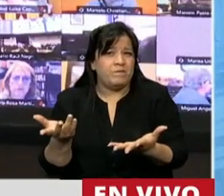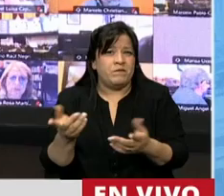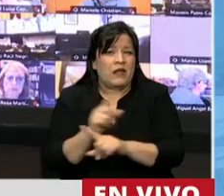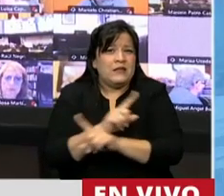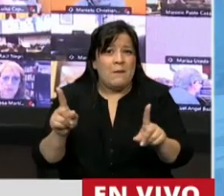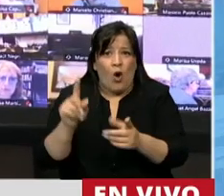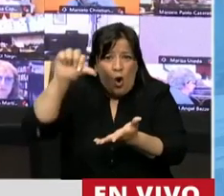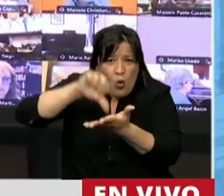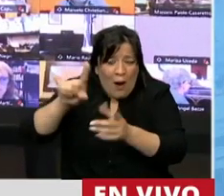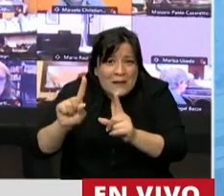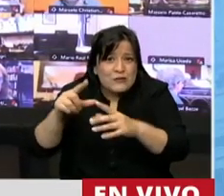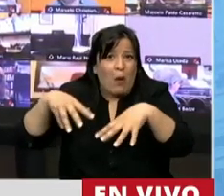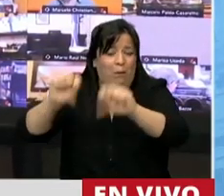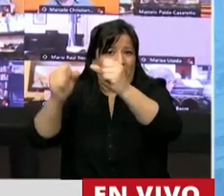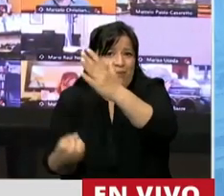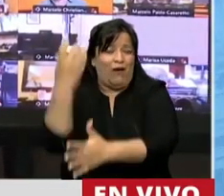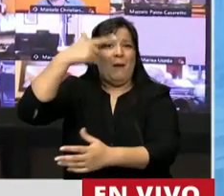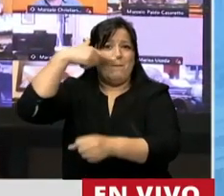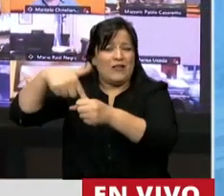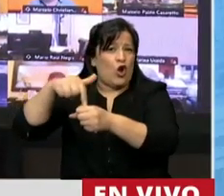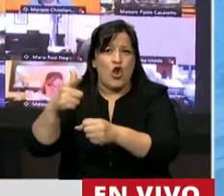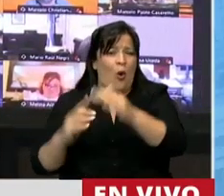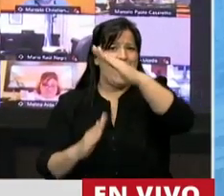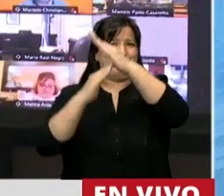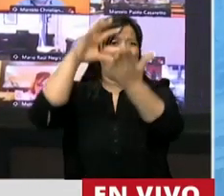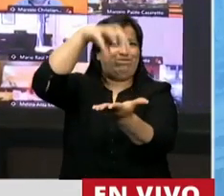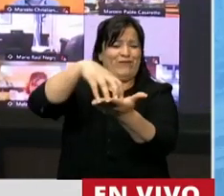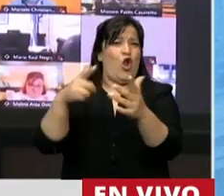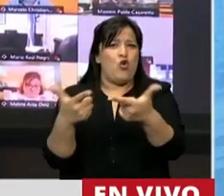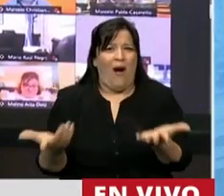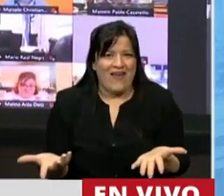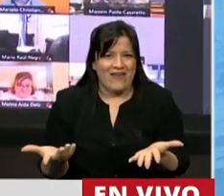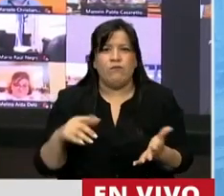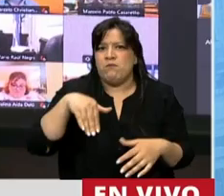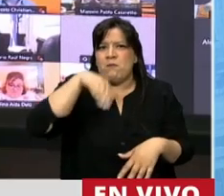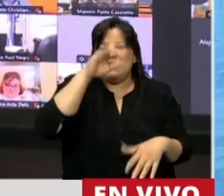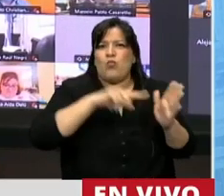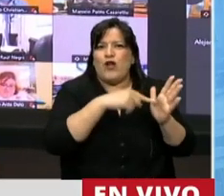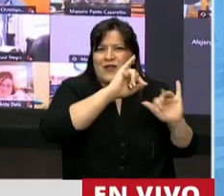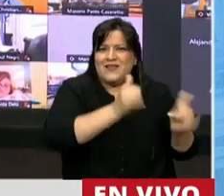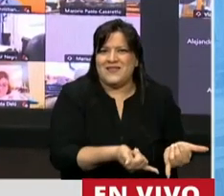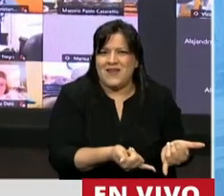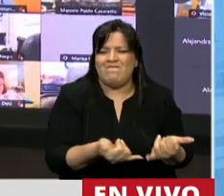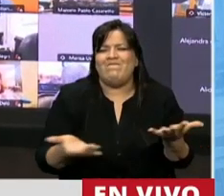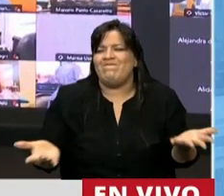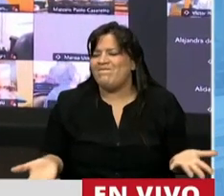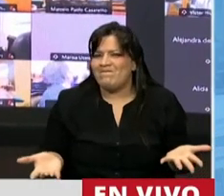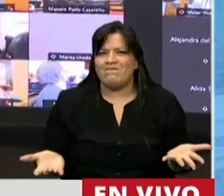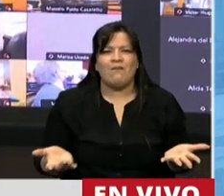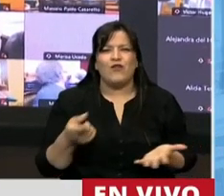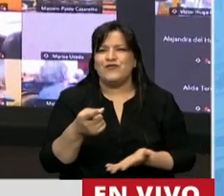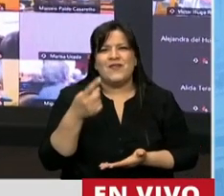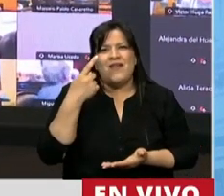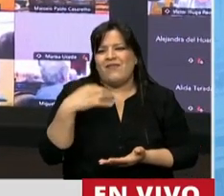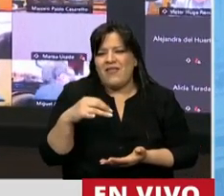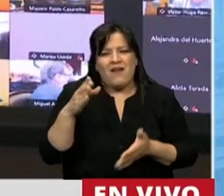siquiera el lugar de asiento de las decisiones está cerca entonces creo presidente que deben